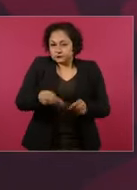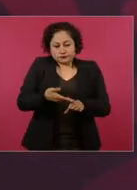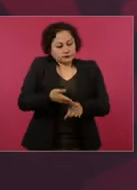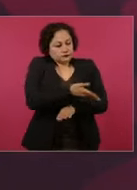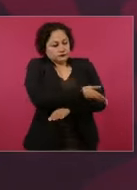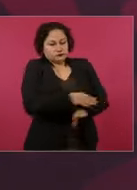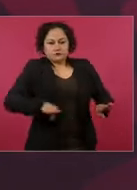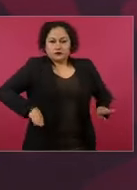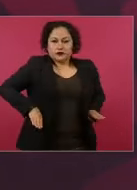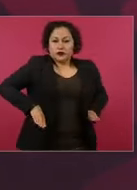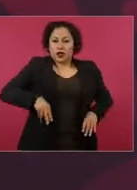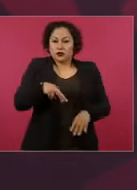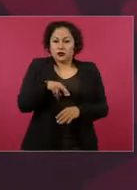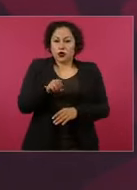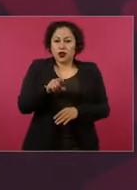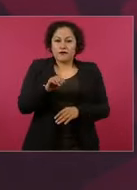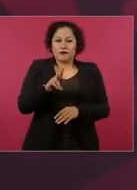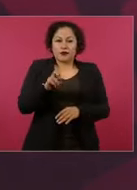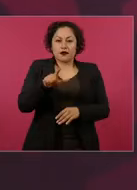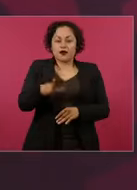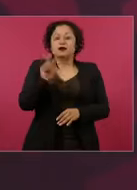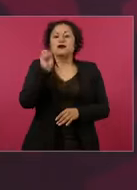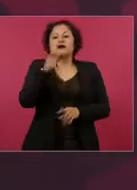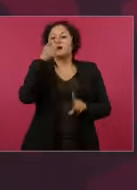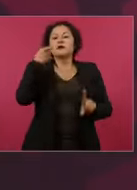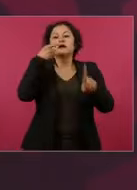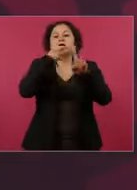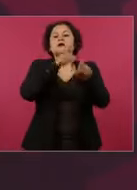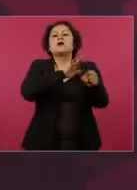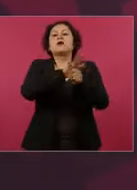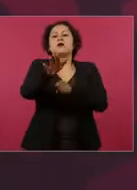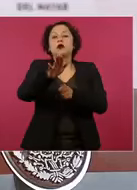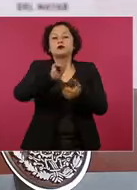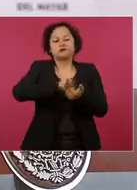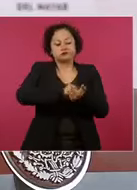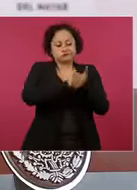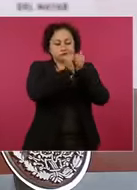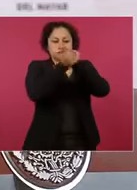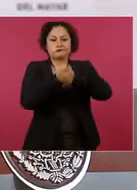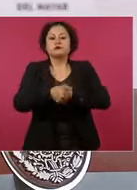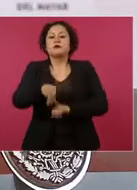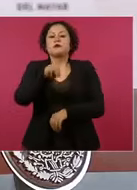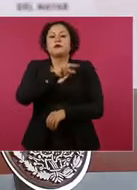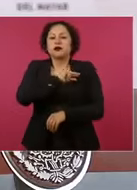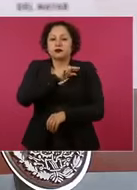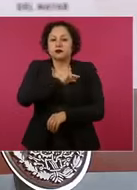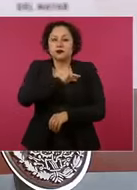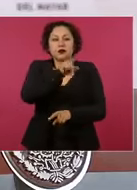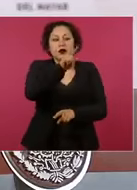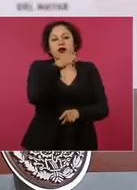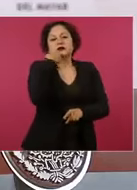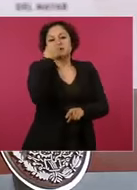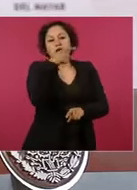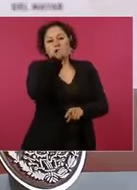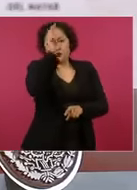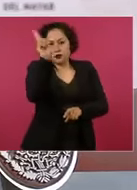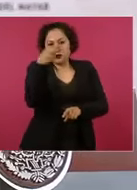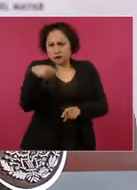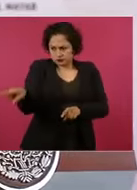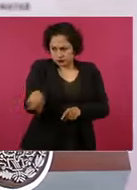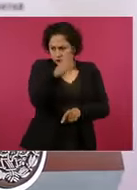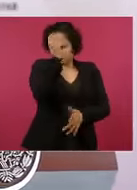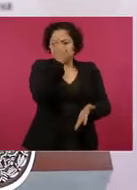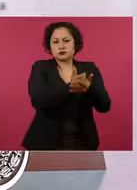quedamos sin la posibilidad de tener más médicos y especialistas.